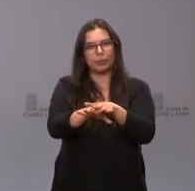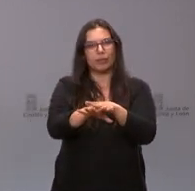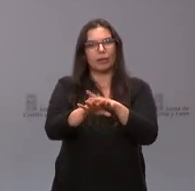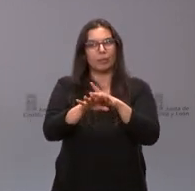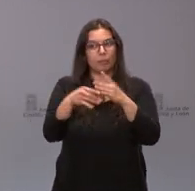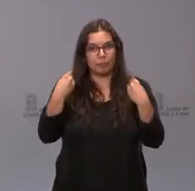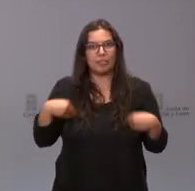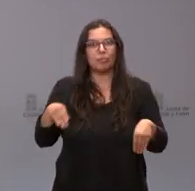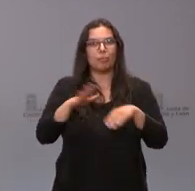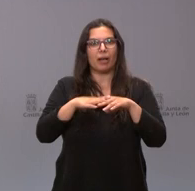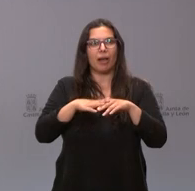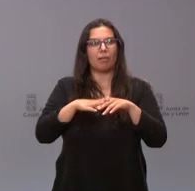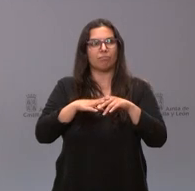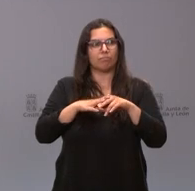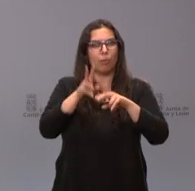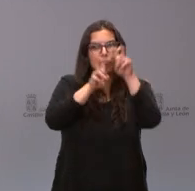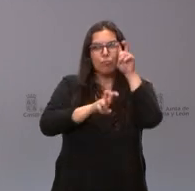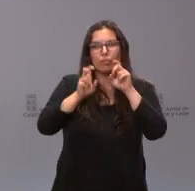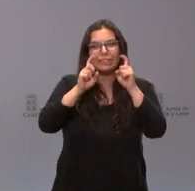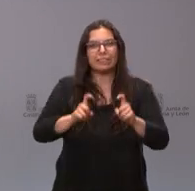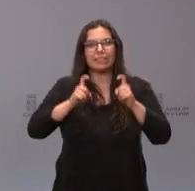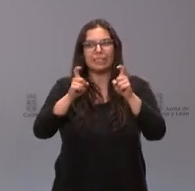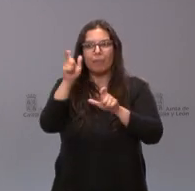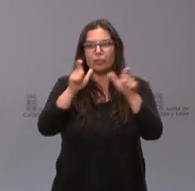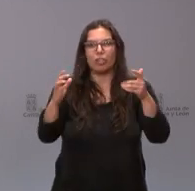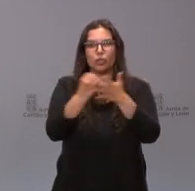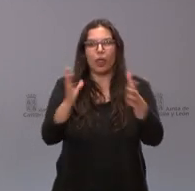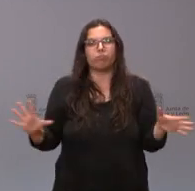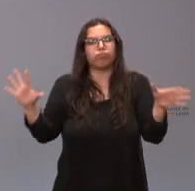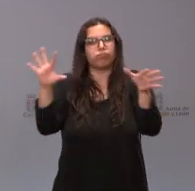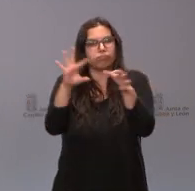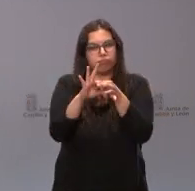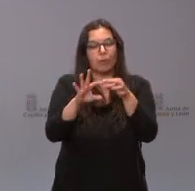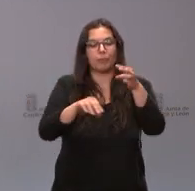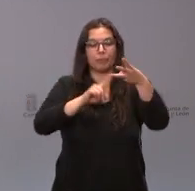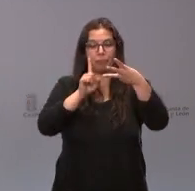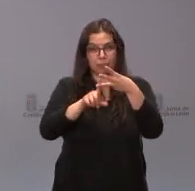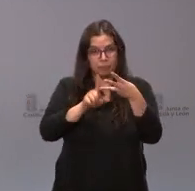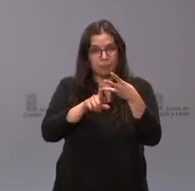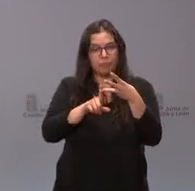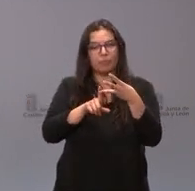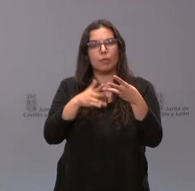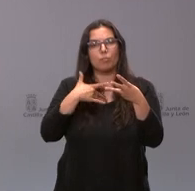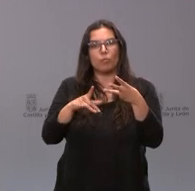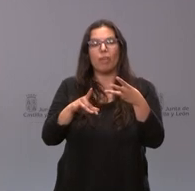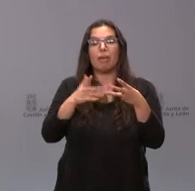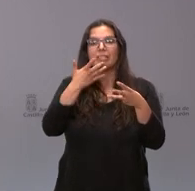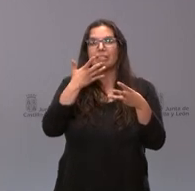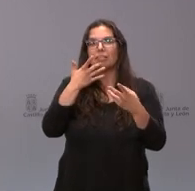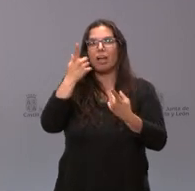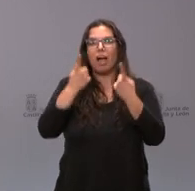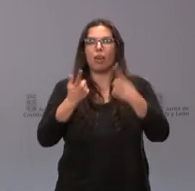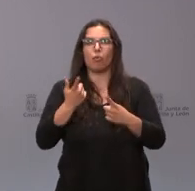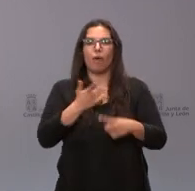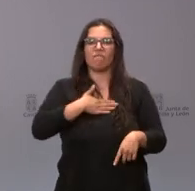esta reconciliación entre todos los ciudadanos. Y, en tercer lugar, que se pueda combatir cualquier intento de